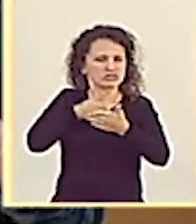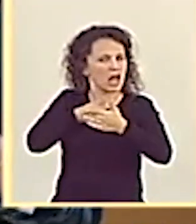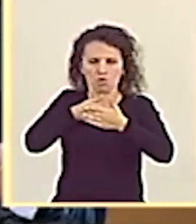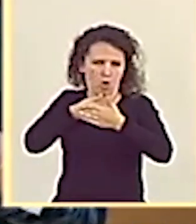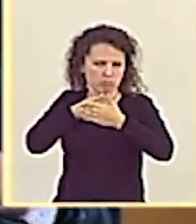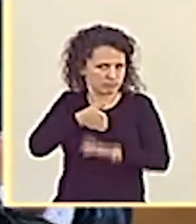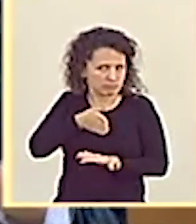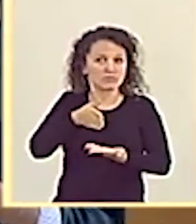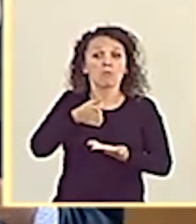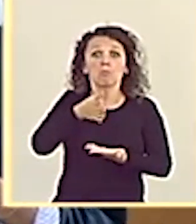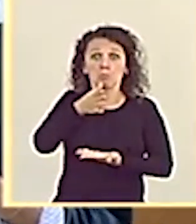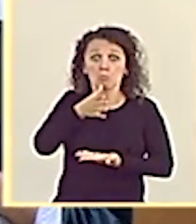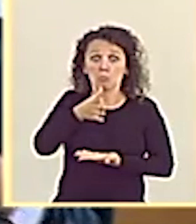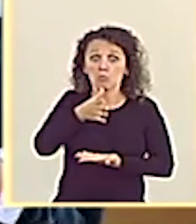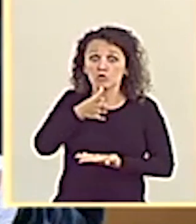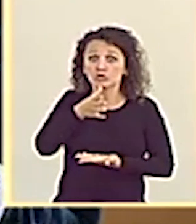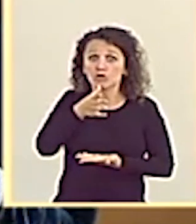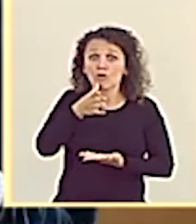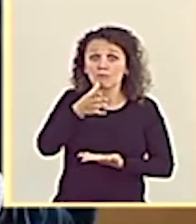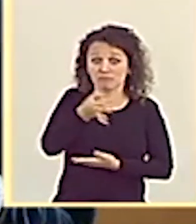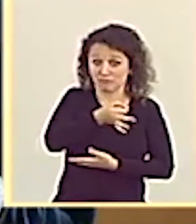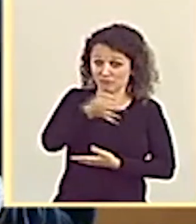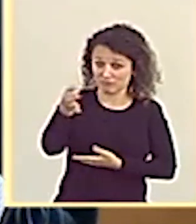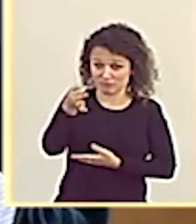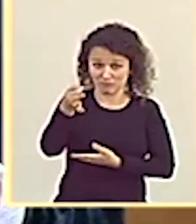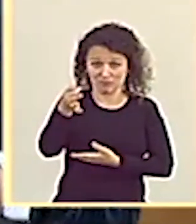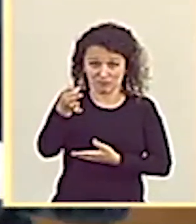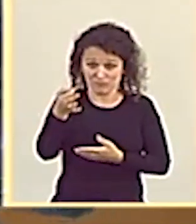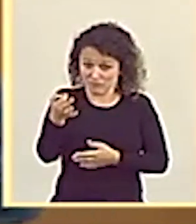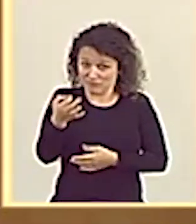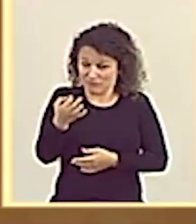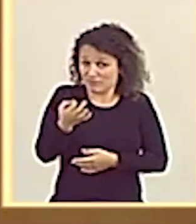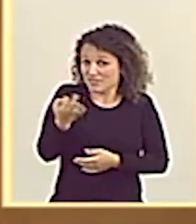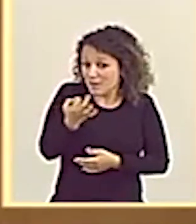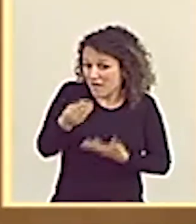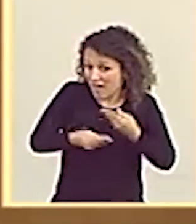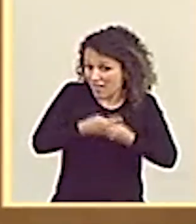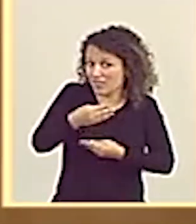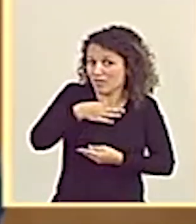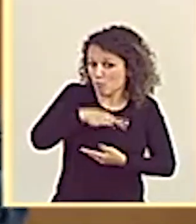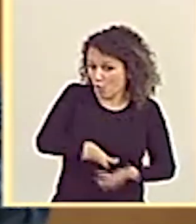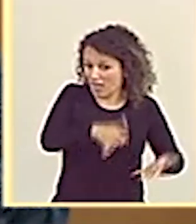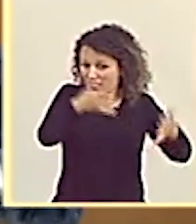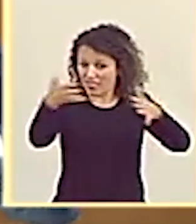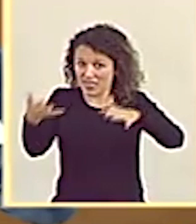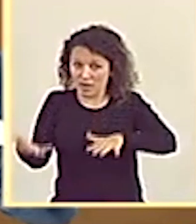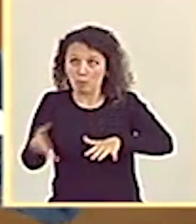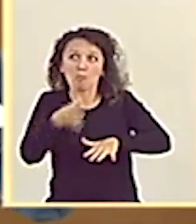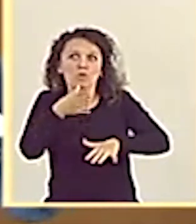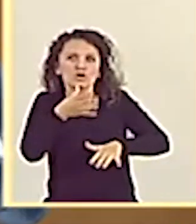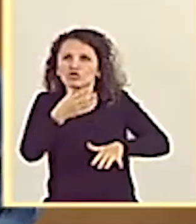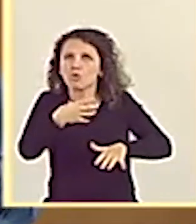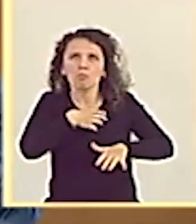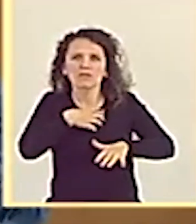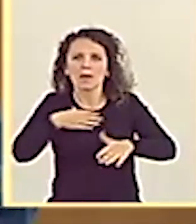libertad, para ser real y efectiva, tiene que poder ejercitarse y para ejercitarse no se pueden establecer